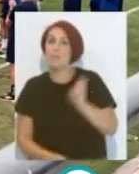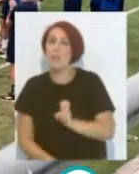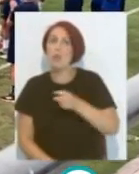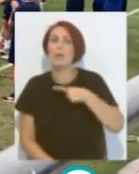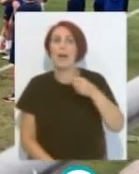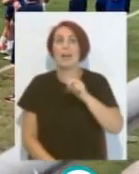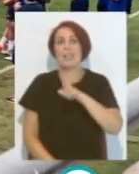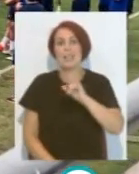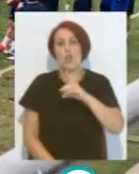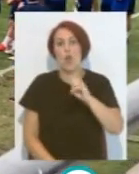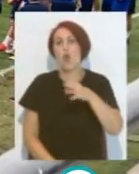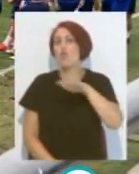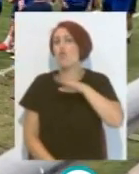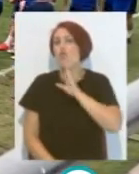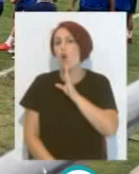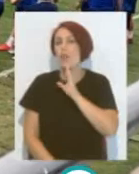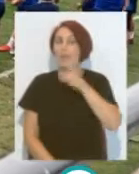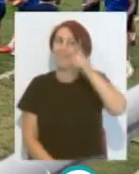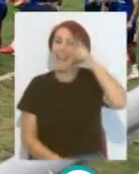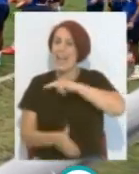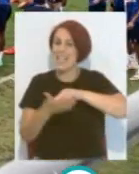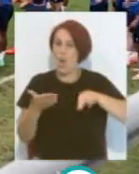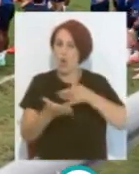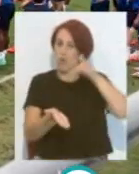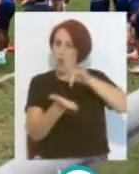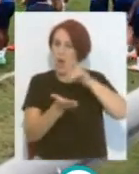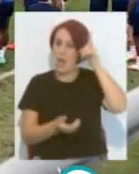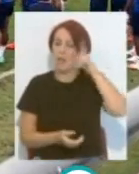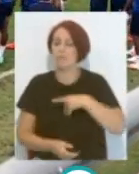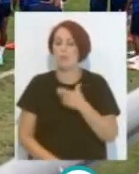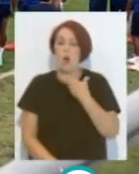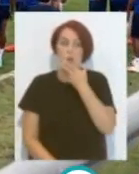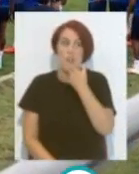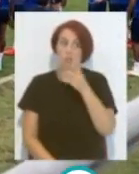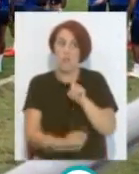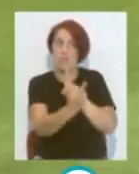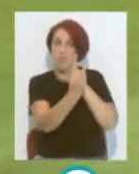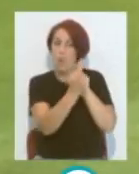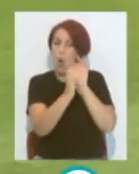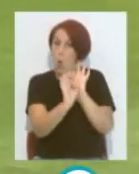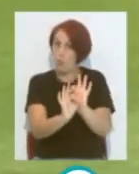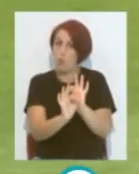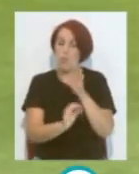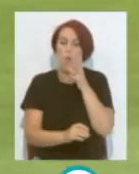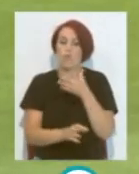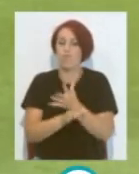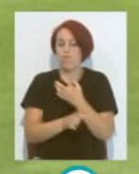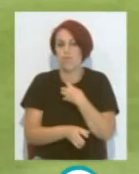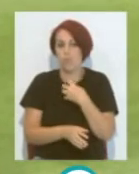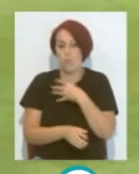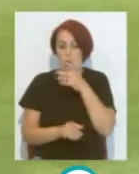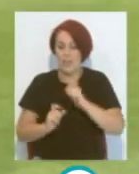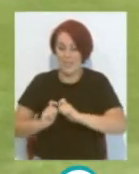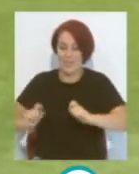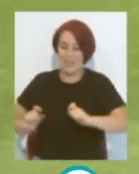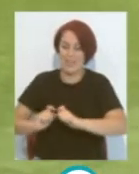Garrido estaba En el equipo Gallego Creo que se conocieron Allá Porque Estuvo Y no pudo jugar Por la cláusula Del